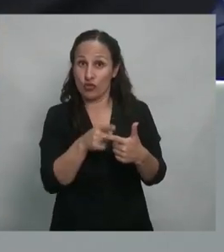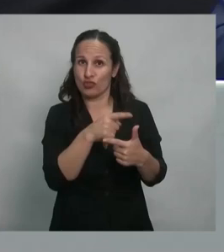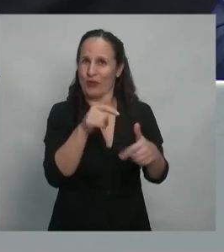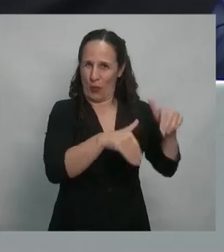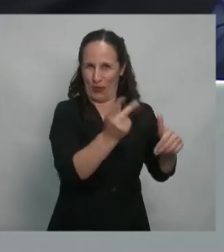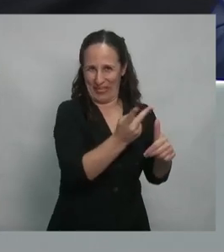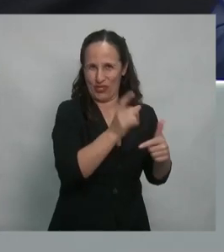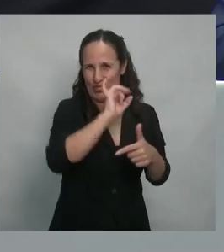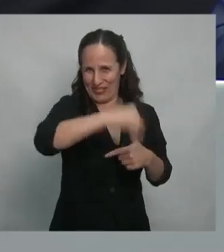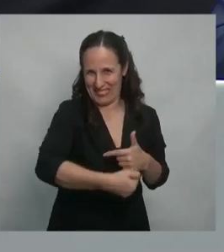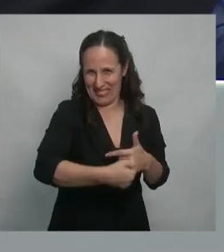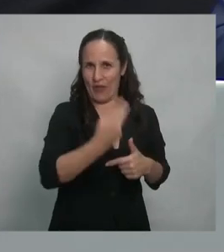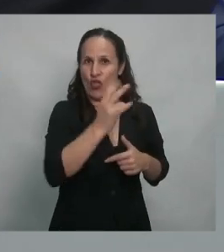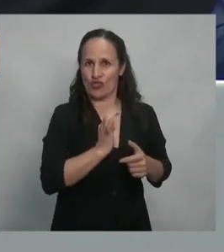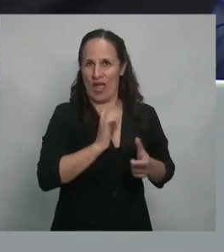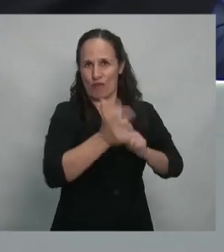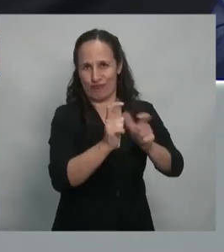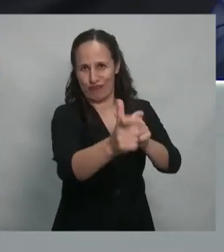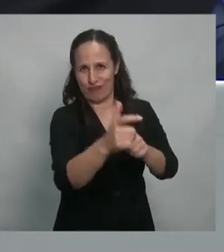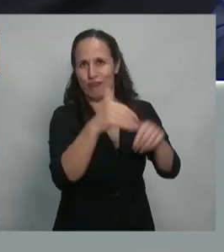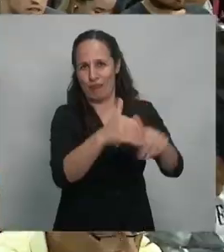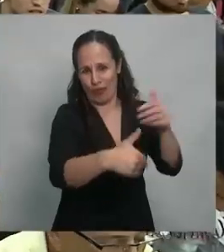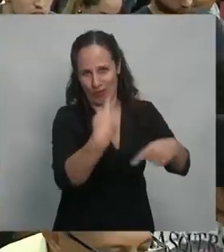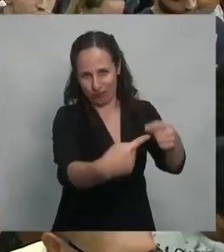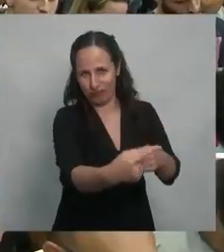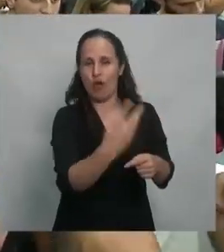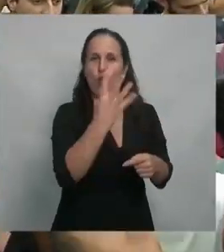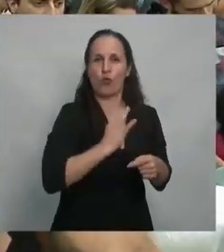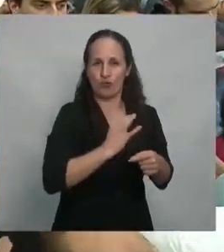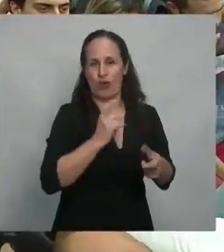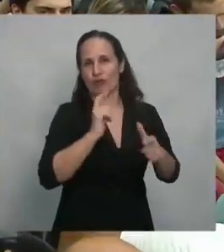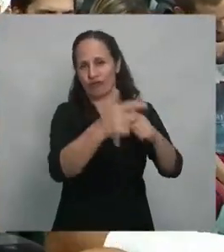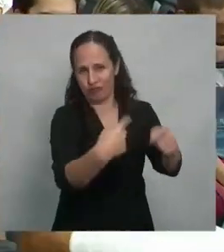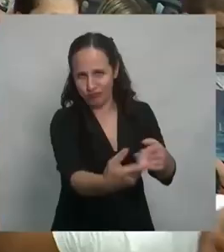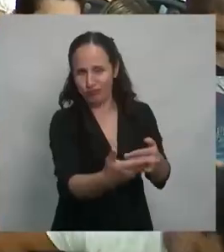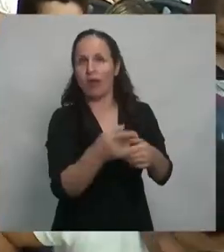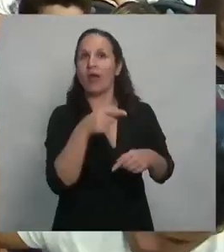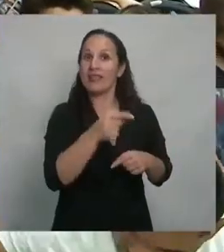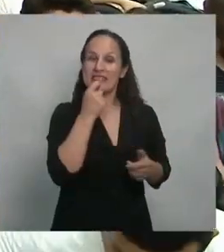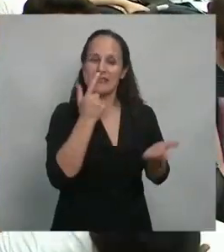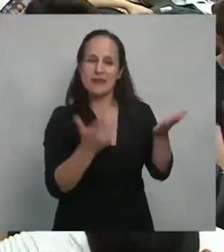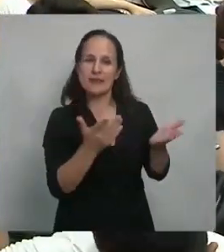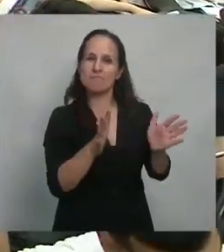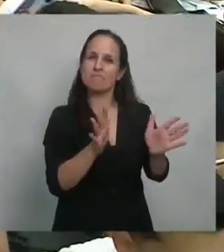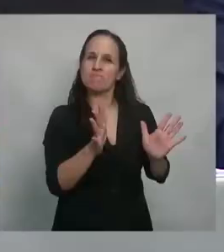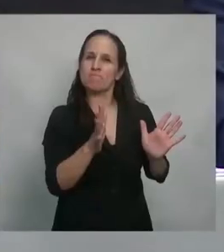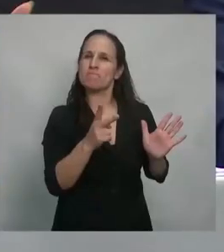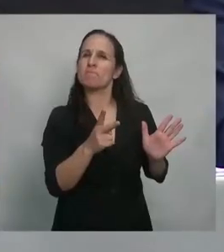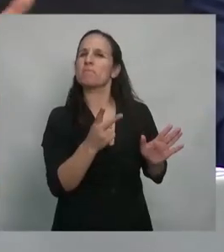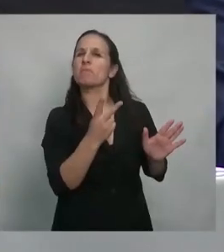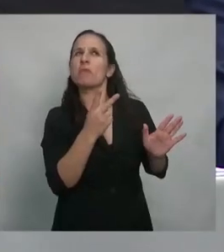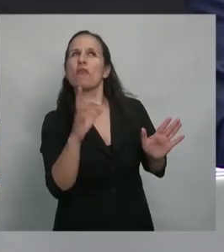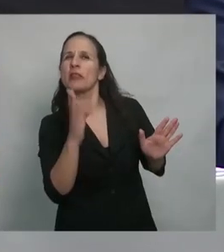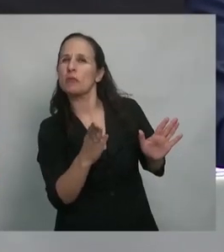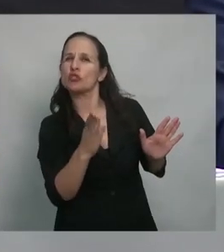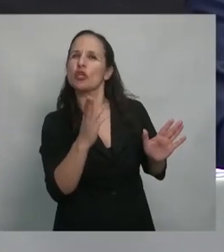a elecciones cada dos años o cada cuatro, podemos decir que eso representa un 20, un